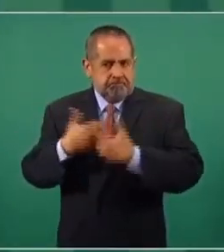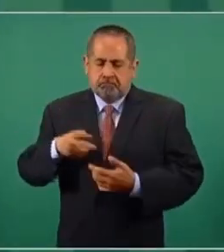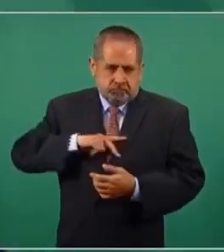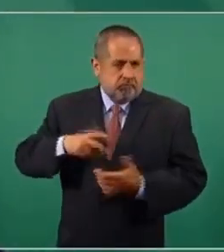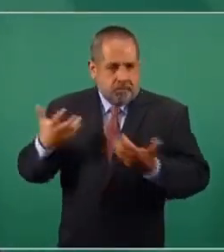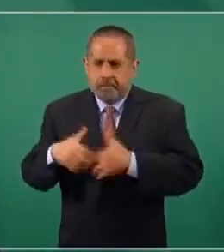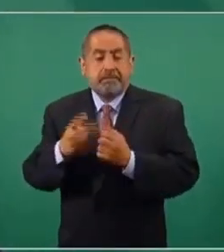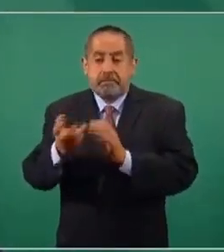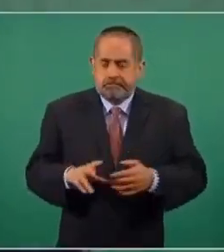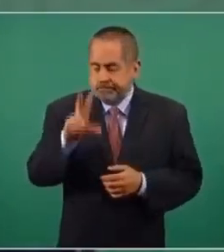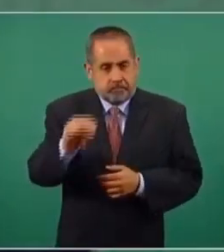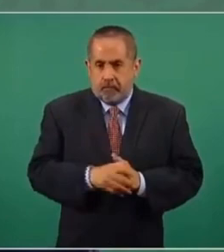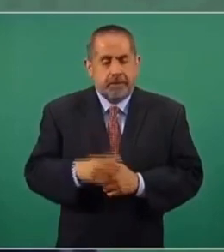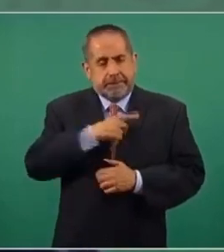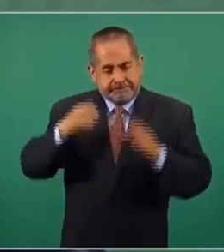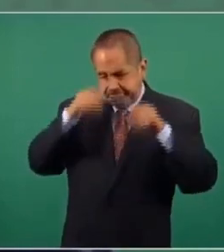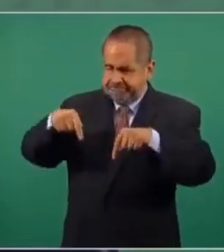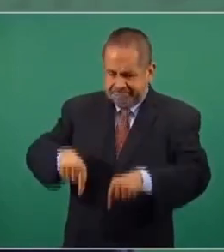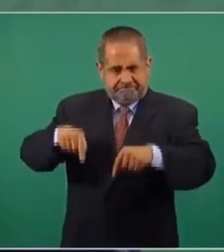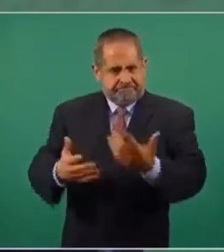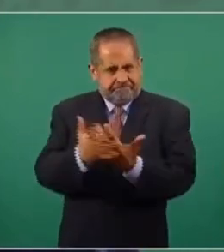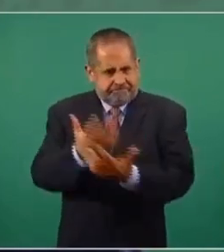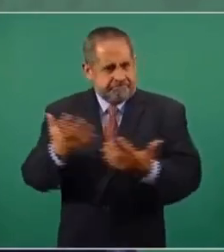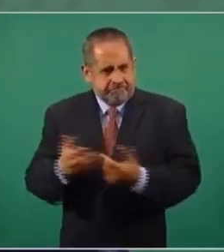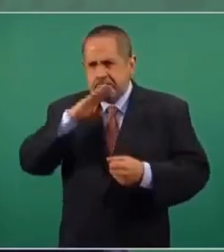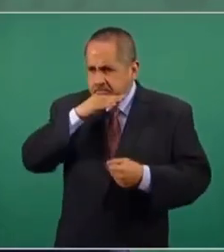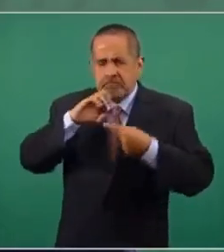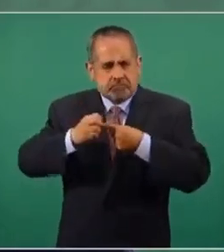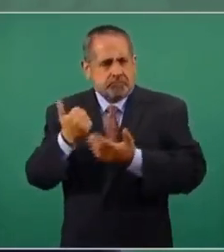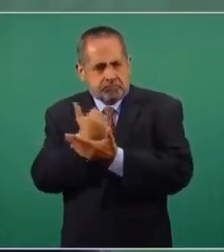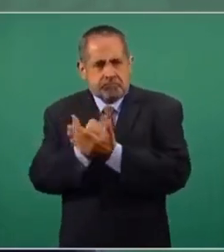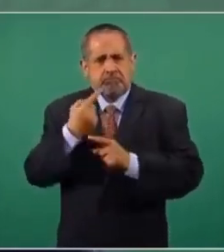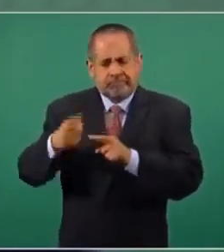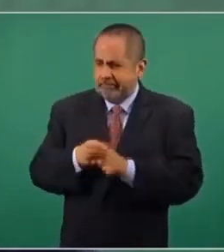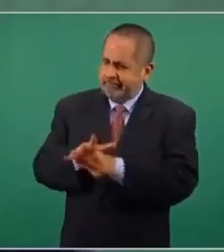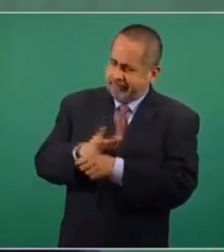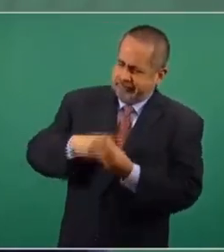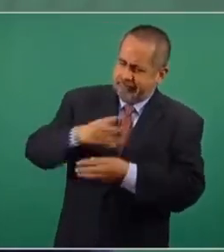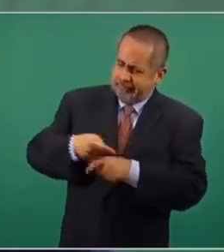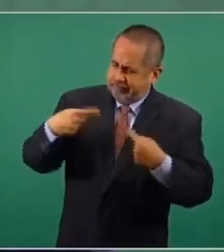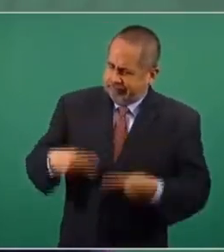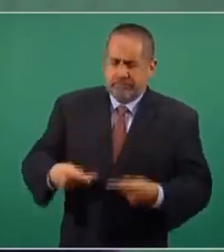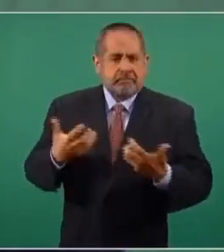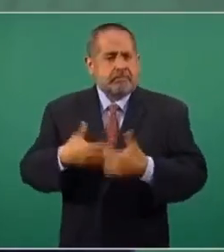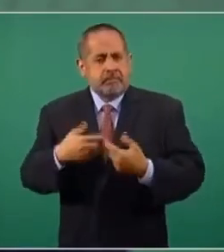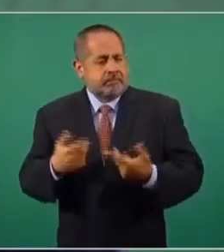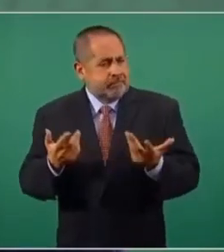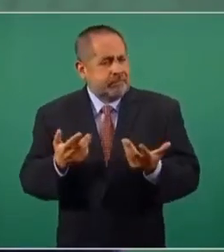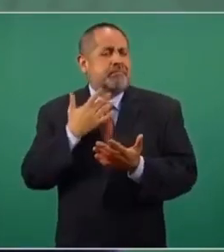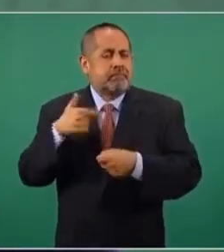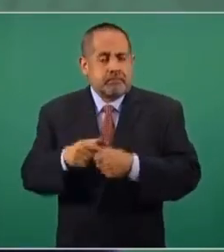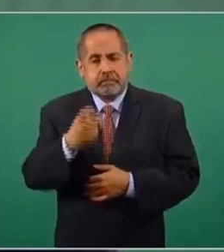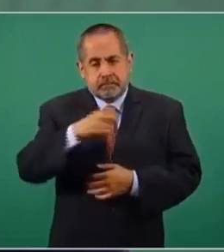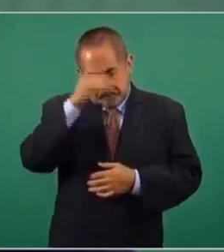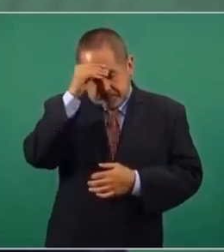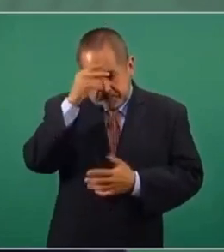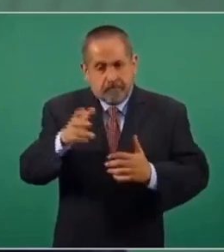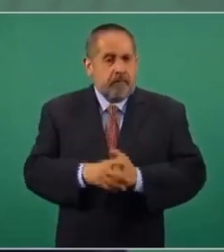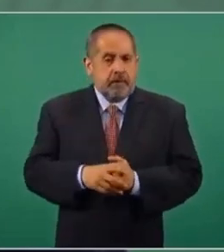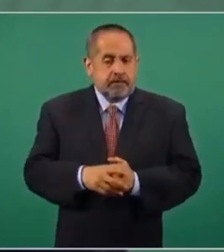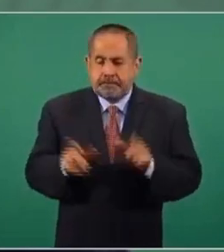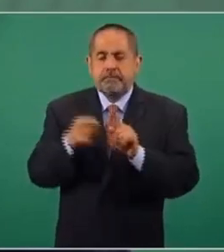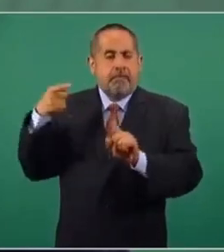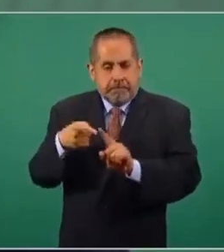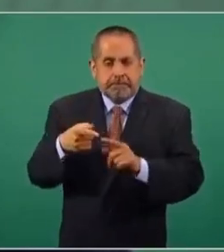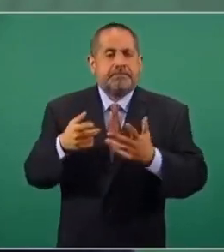Por eso estamos haciendo la refinería. Tenemos que producir maíz, tenemos que producir el frijol, tenemos que producir el arroz, tenemos que ser autosuficientes las gasolinas. Bueno, después de toda esta reflexión, la